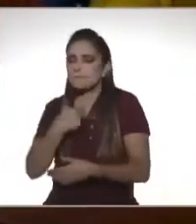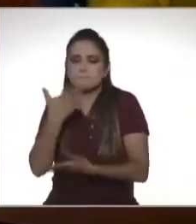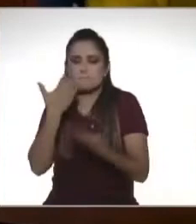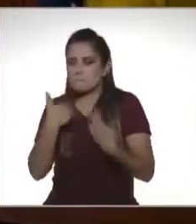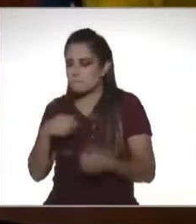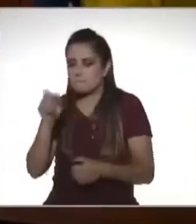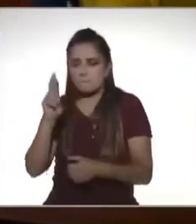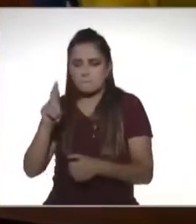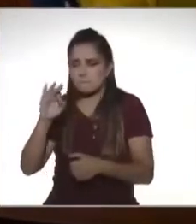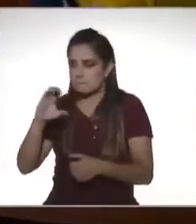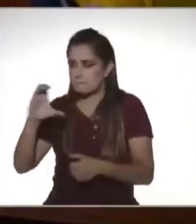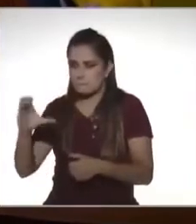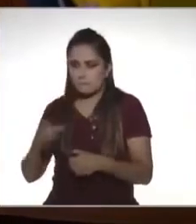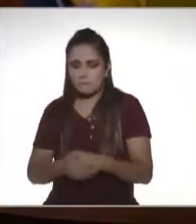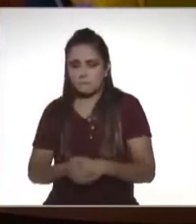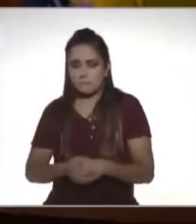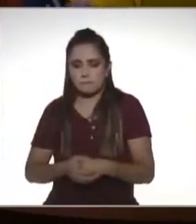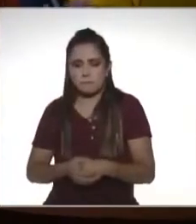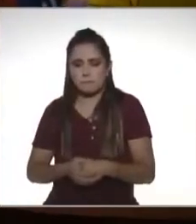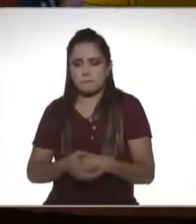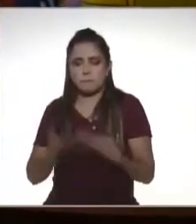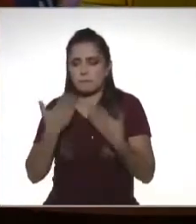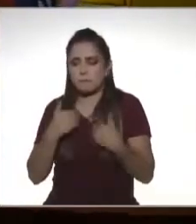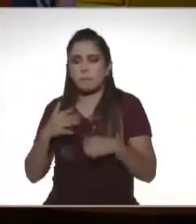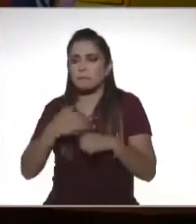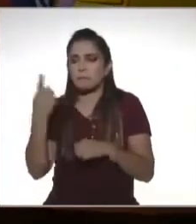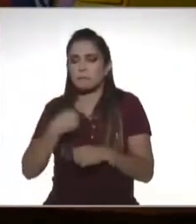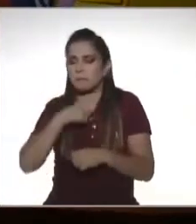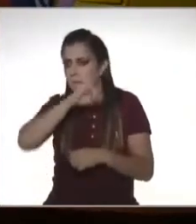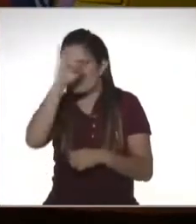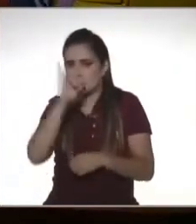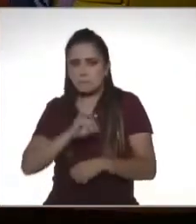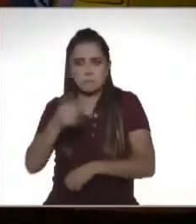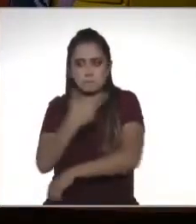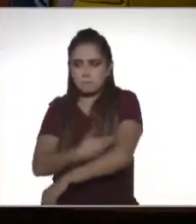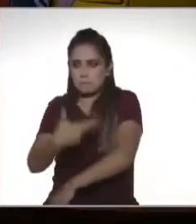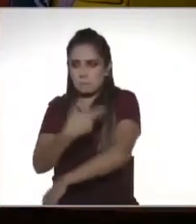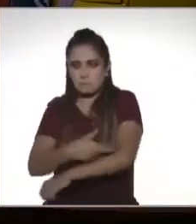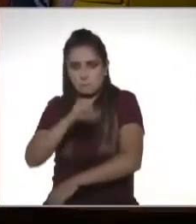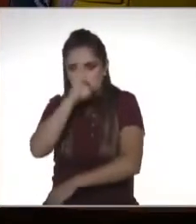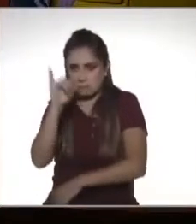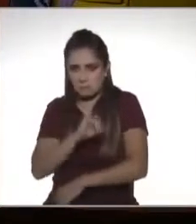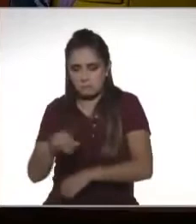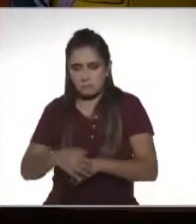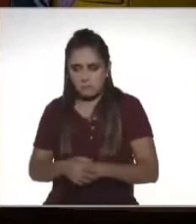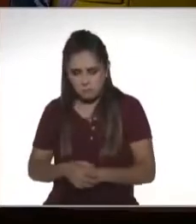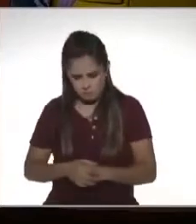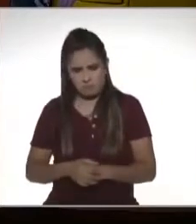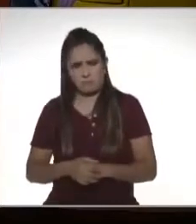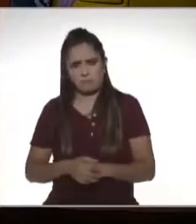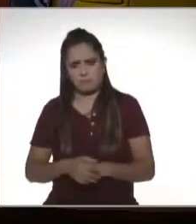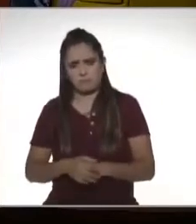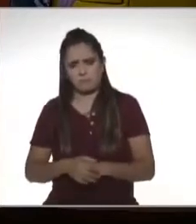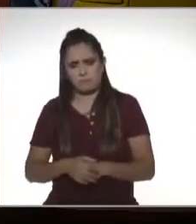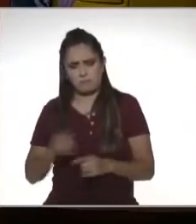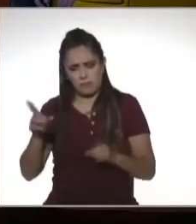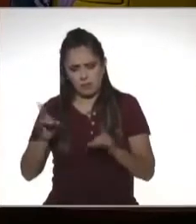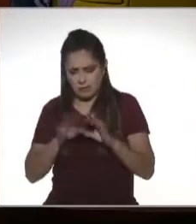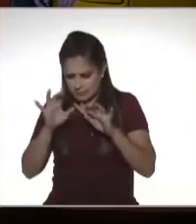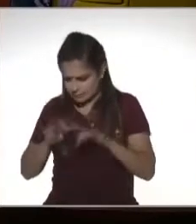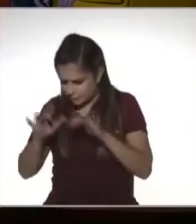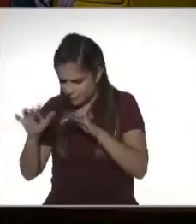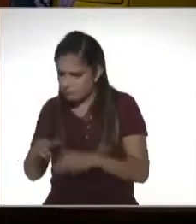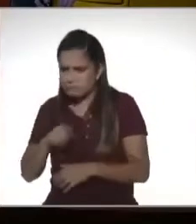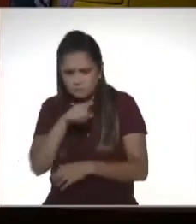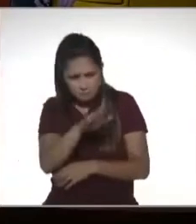RFC. ¿Por qué digo que no tengo RFC? Porque yo nunca lo he tramitado. Y de repente, por algún motivo, pues se da cuenta